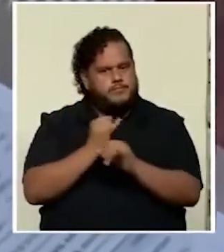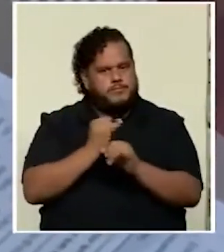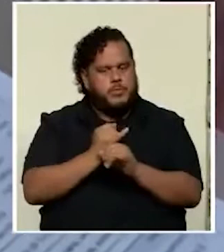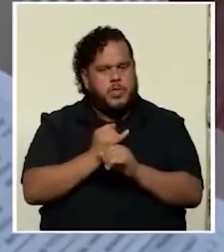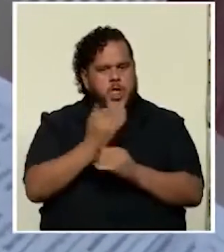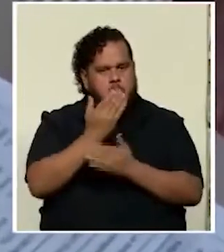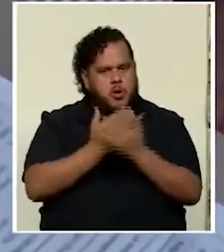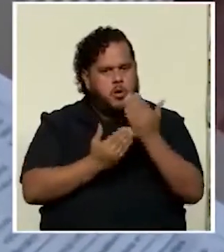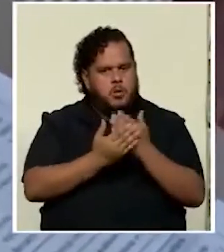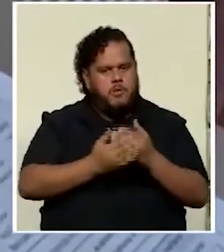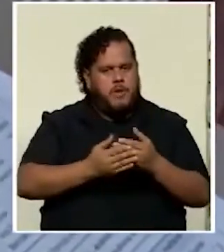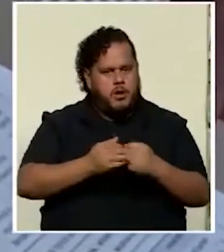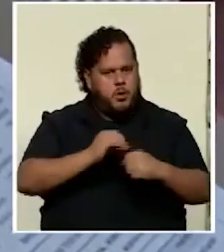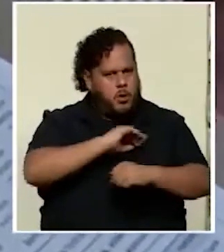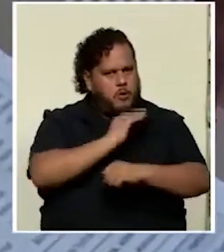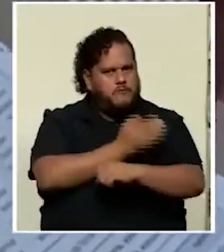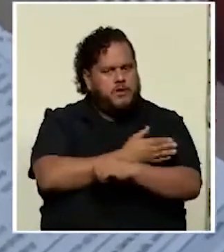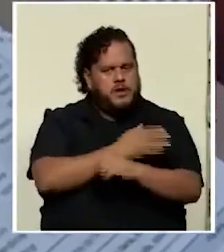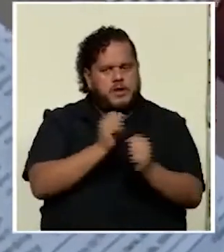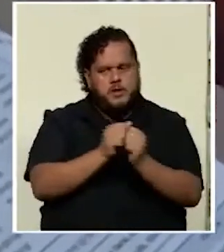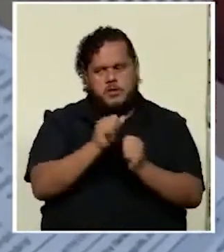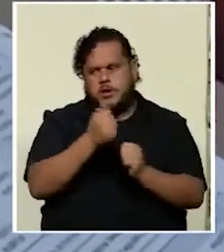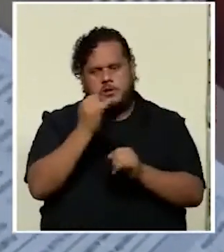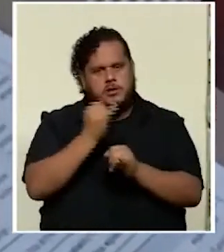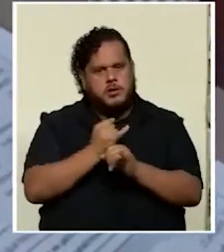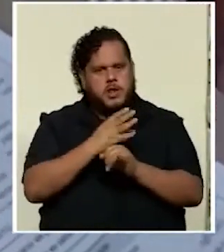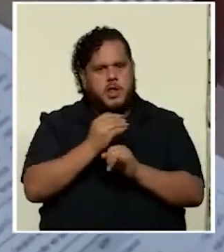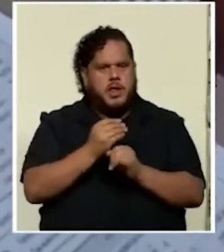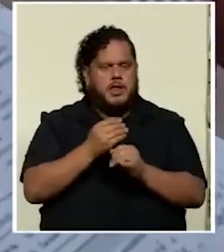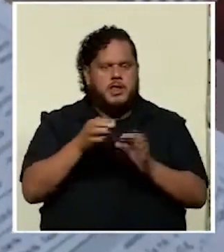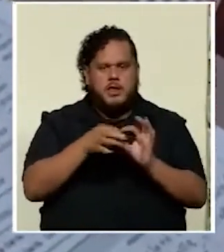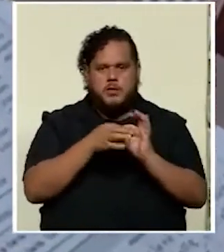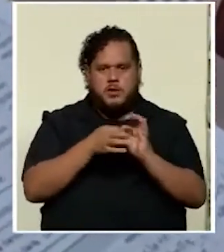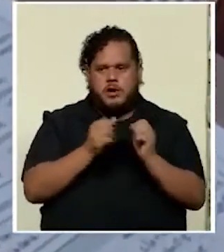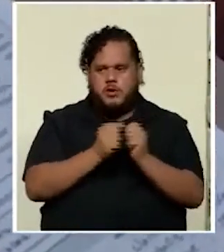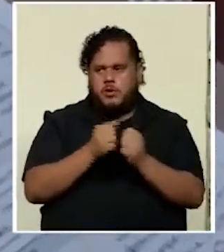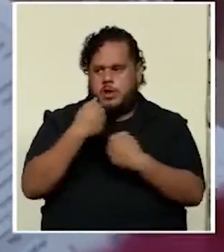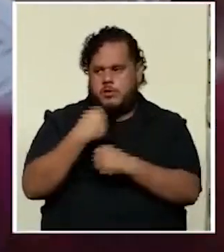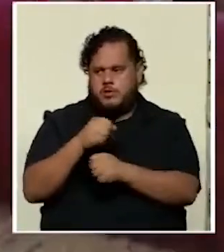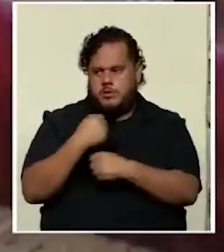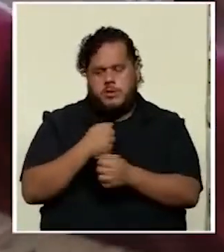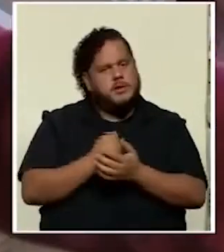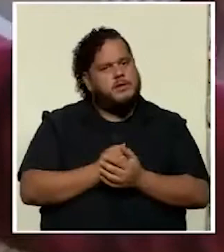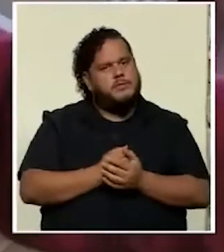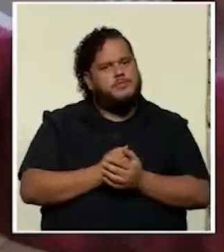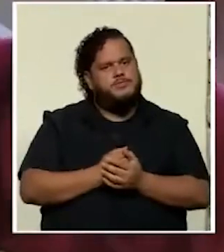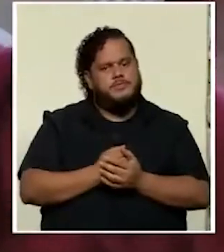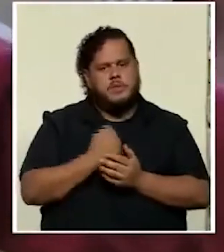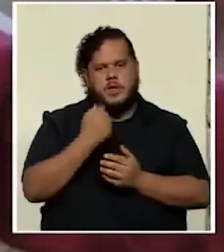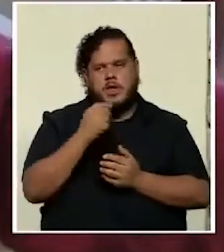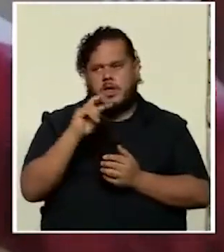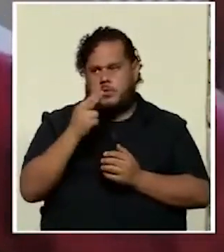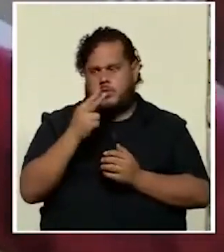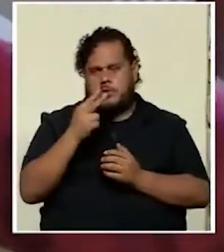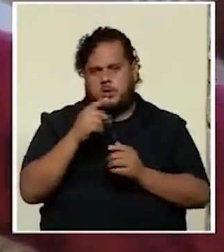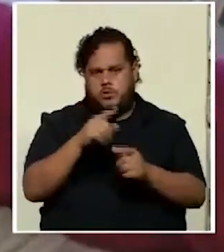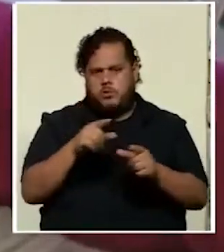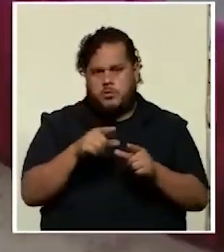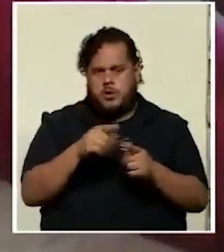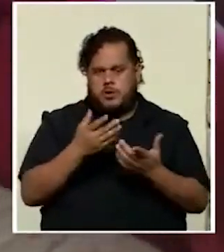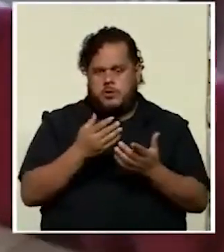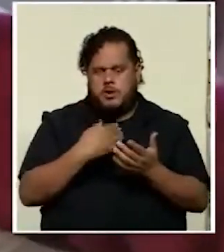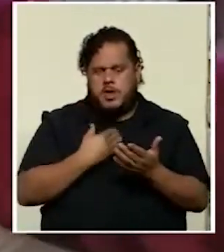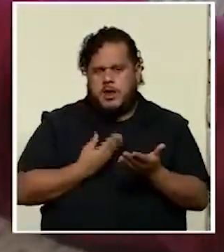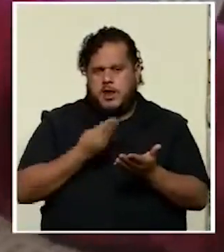fuerte con las otras instituciones y coordinar con las municipalidades En un segundo plano, lógicamente la